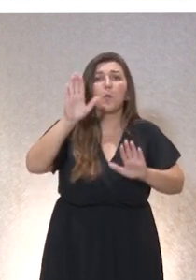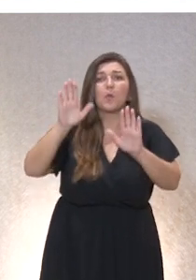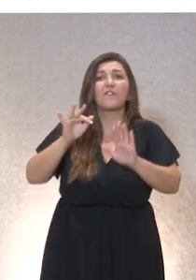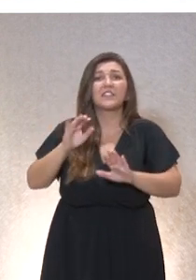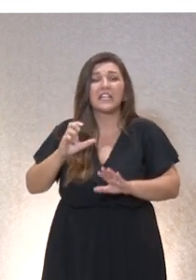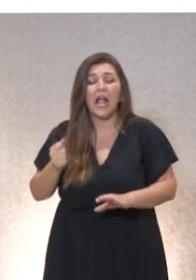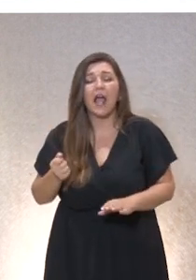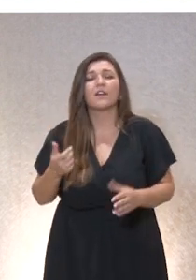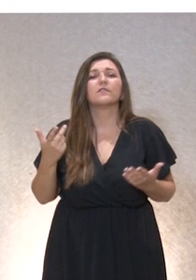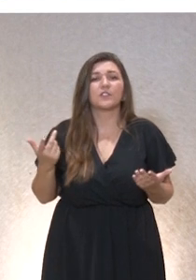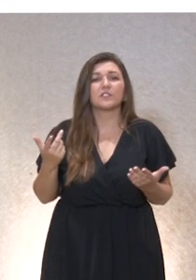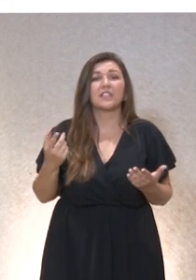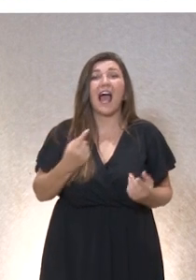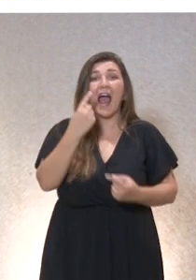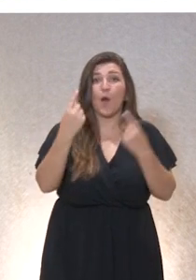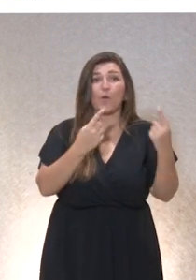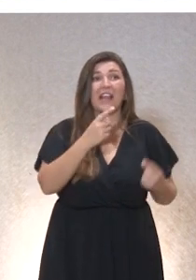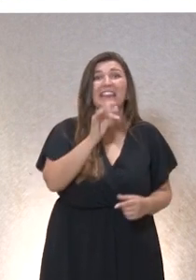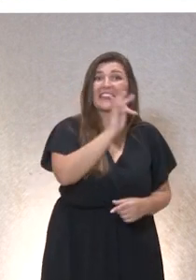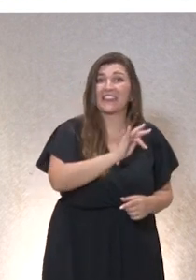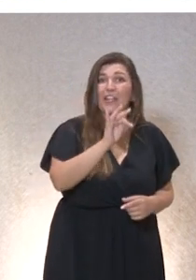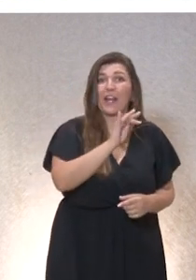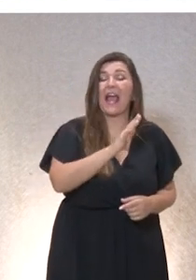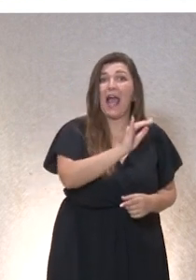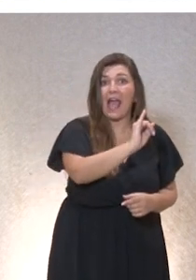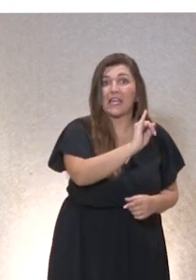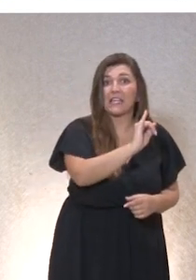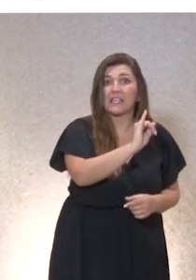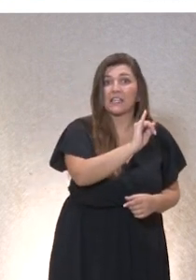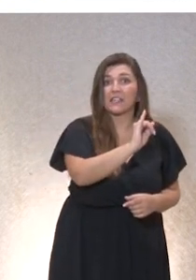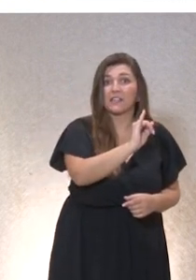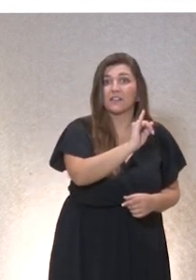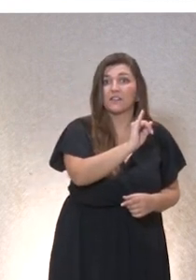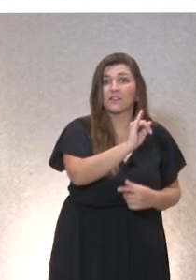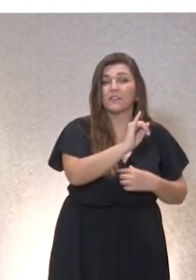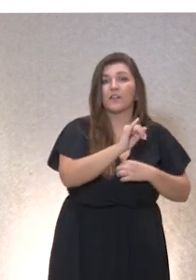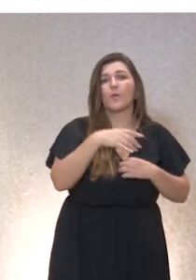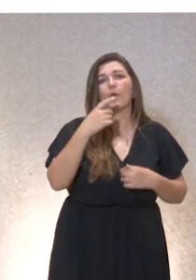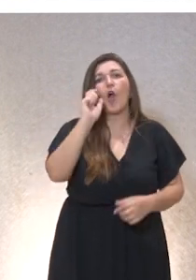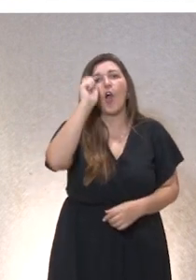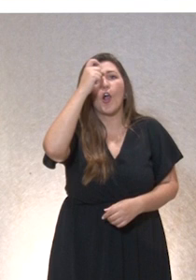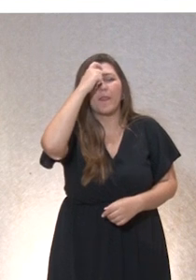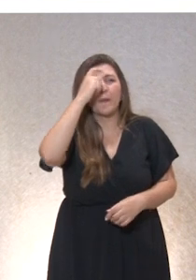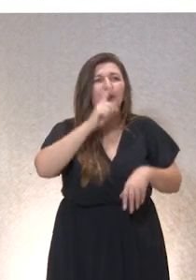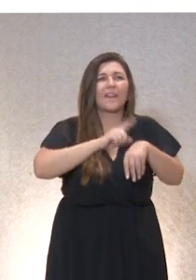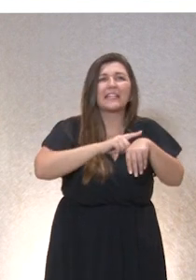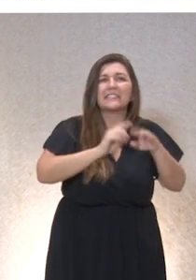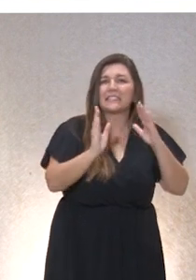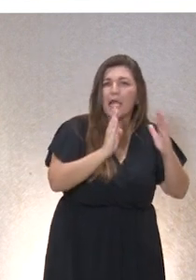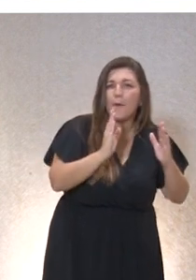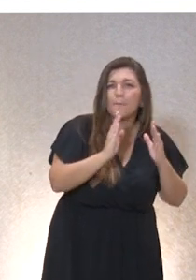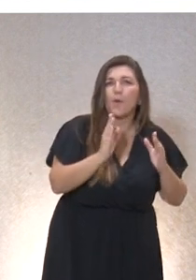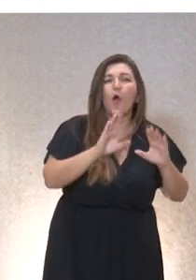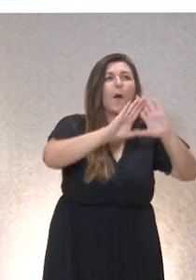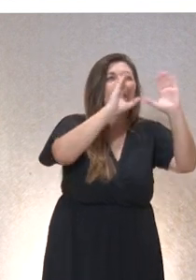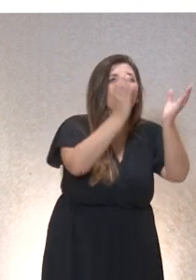En física hay física teórica. Nos preguntamos por el concepto de tiempo. Los